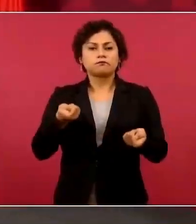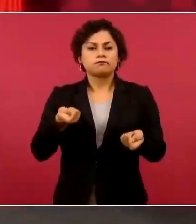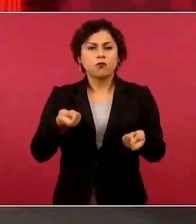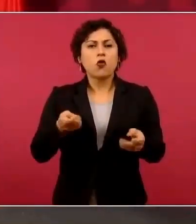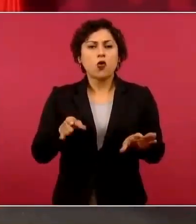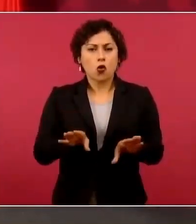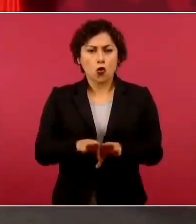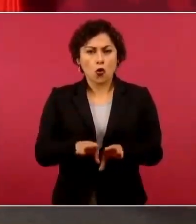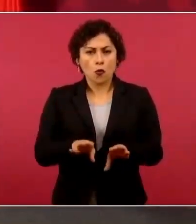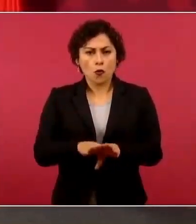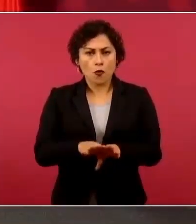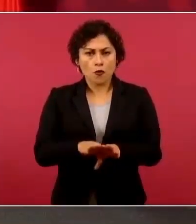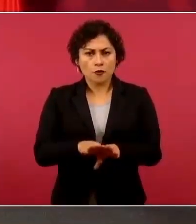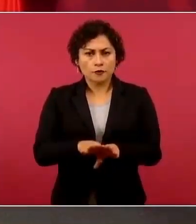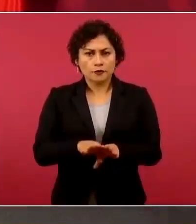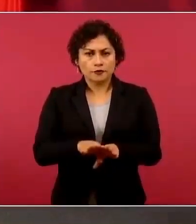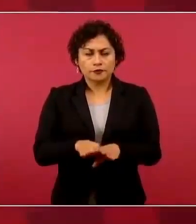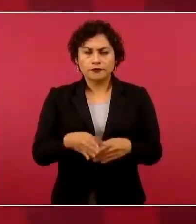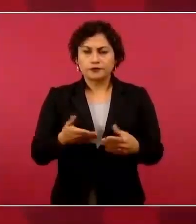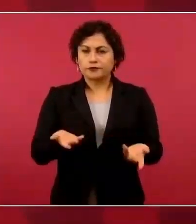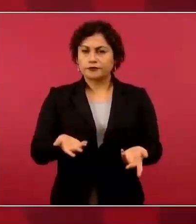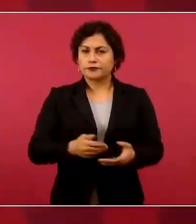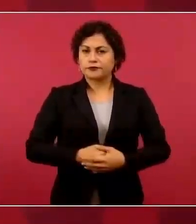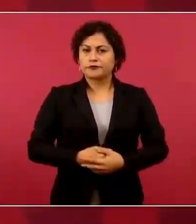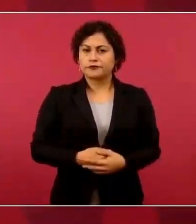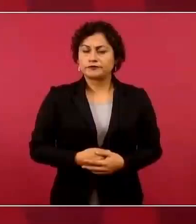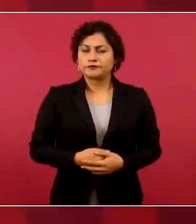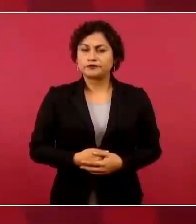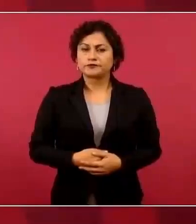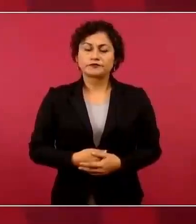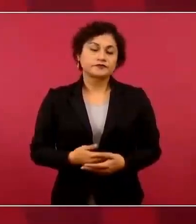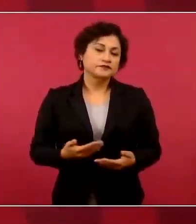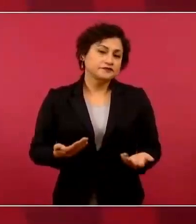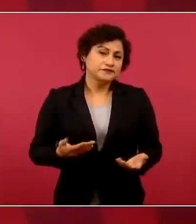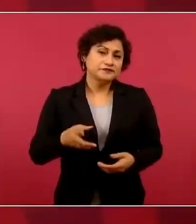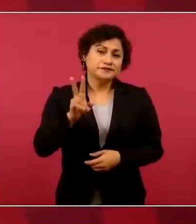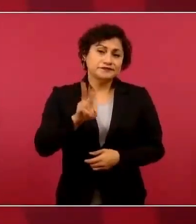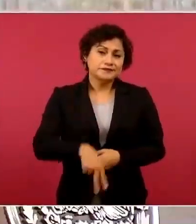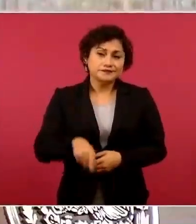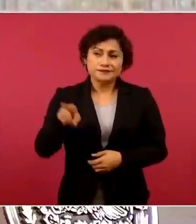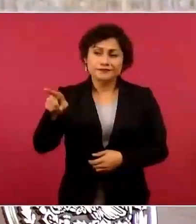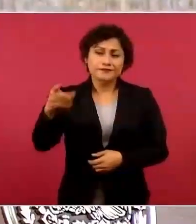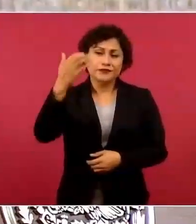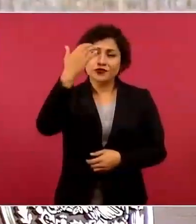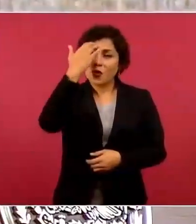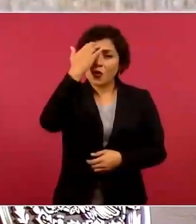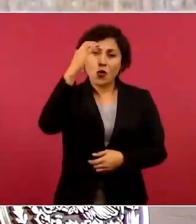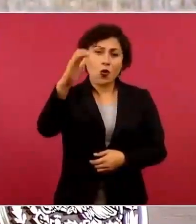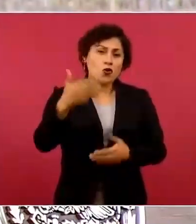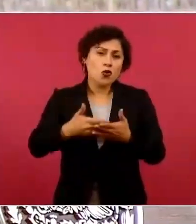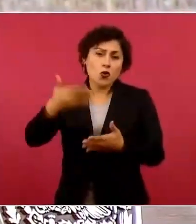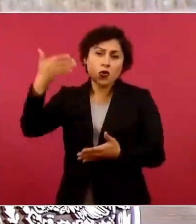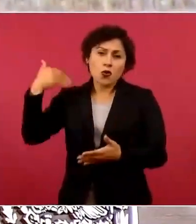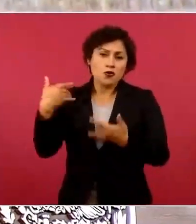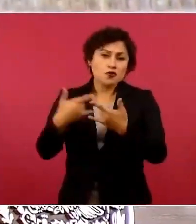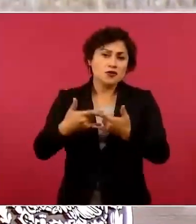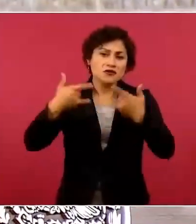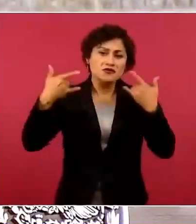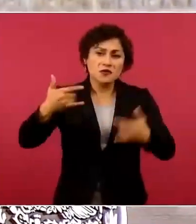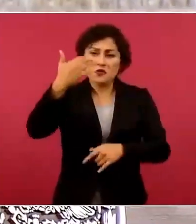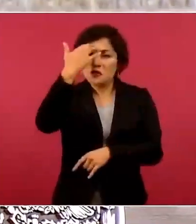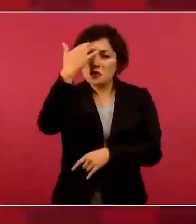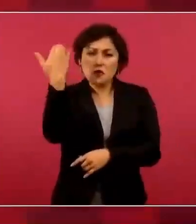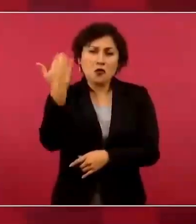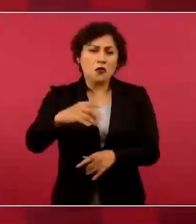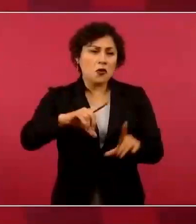Por lo general, no tienen ni siquiera conocimiento de la historia del país.